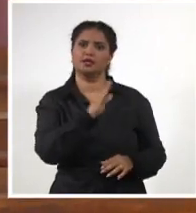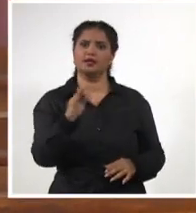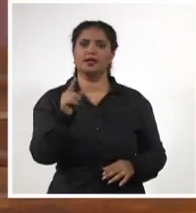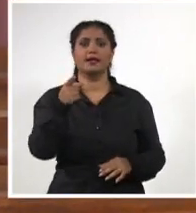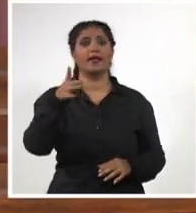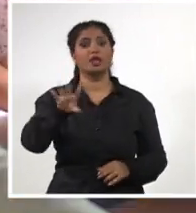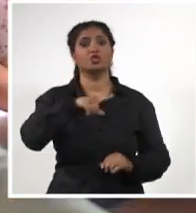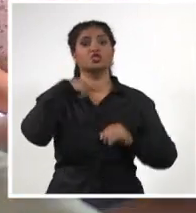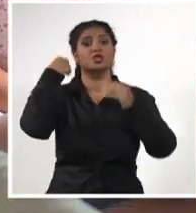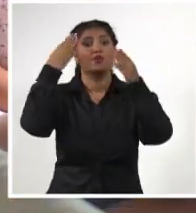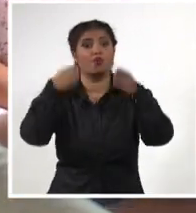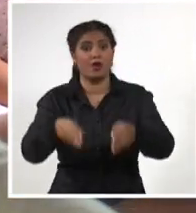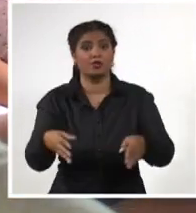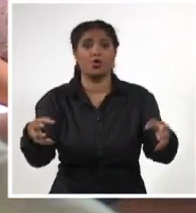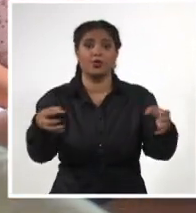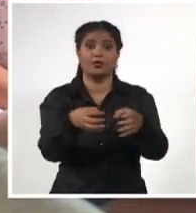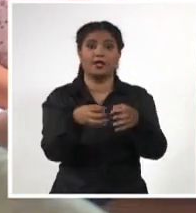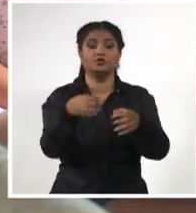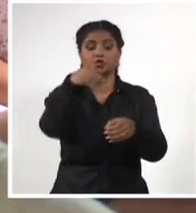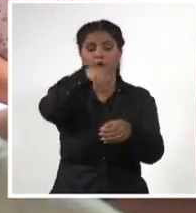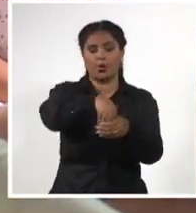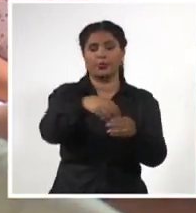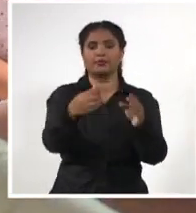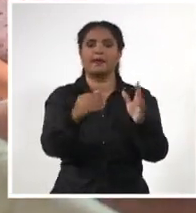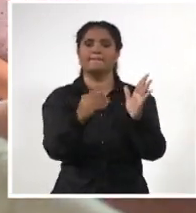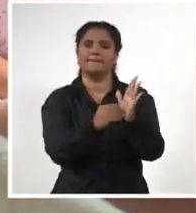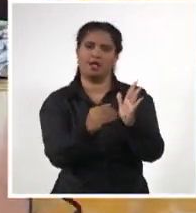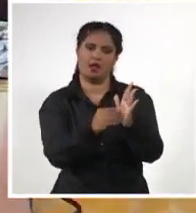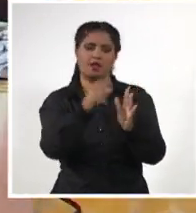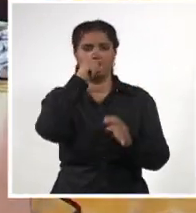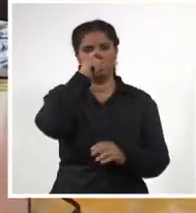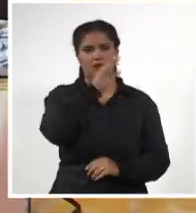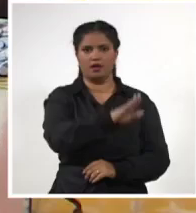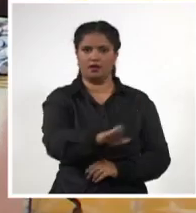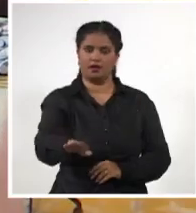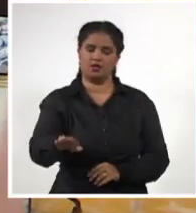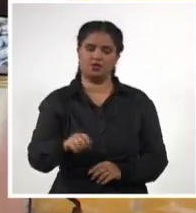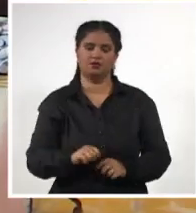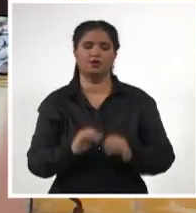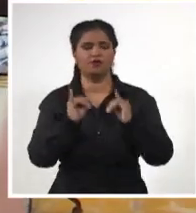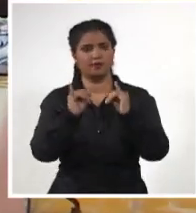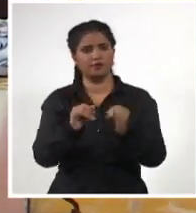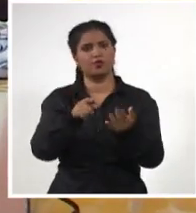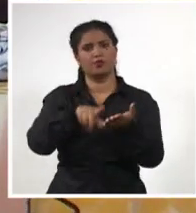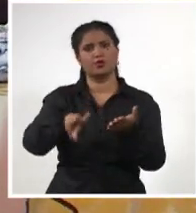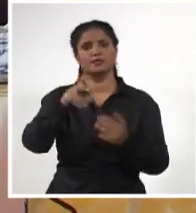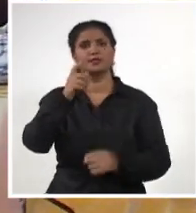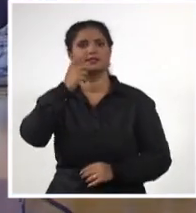mil nacidos vivos. Desde Ciego de Ávila, Karin Gómez, Sistema Informativo de la Televisión Cubana.